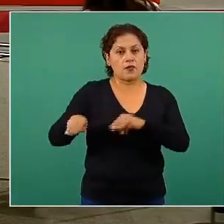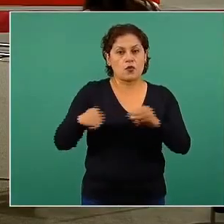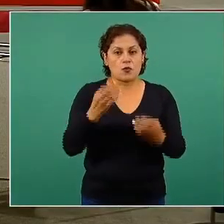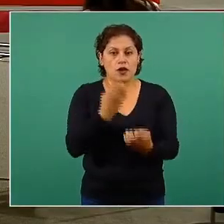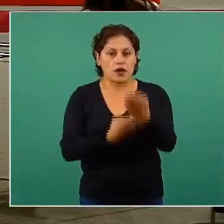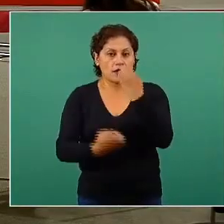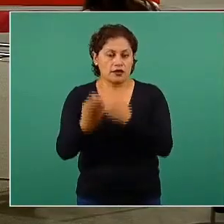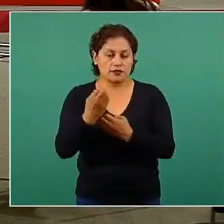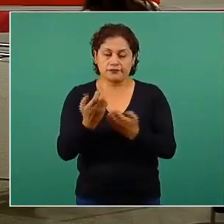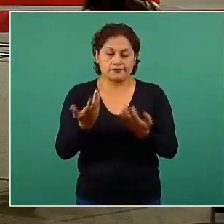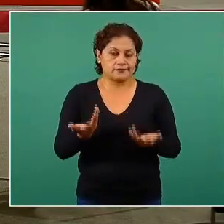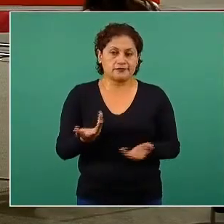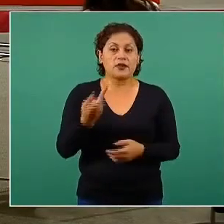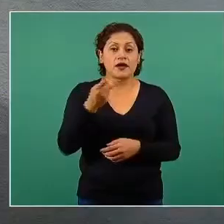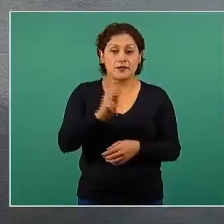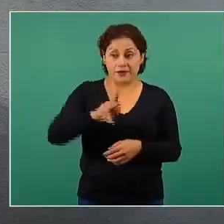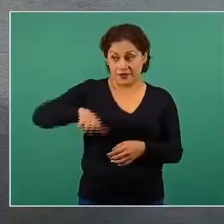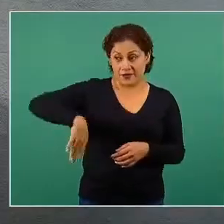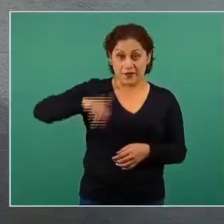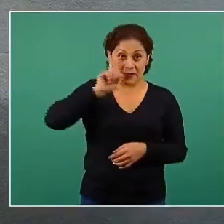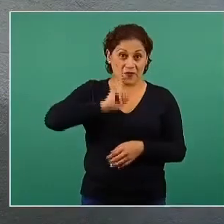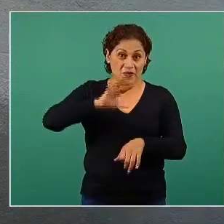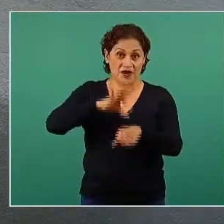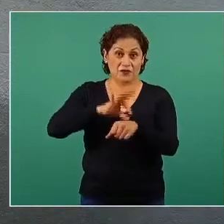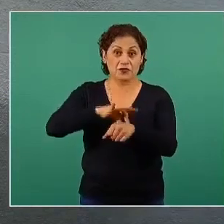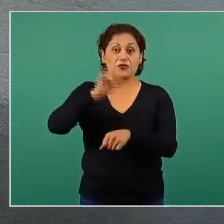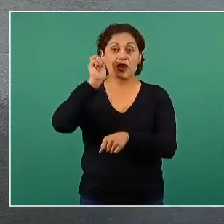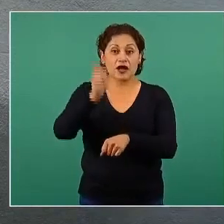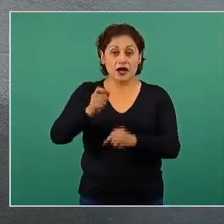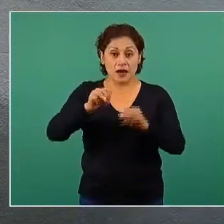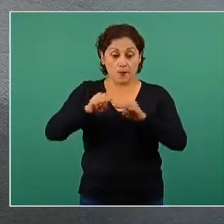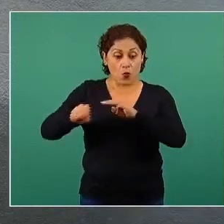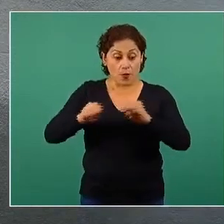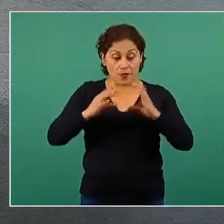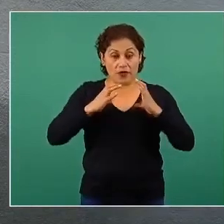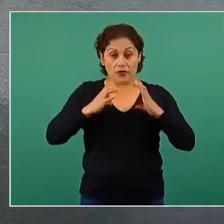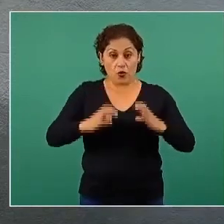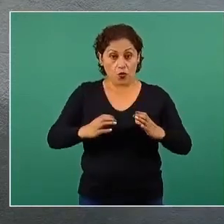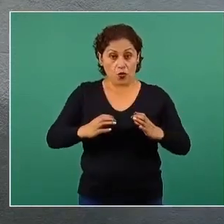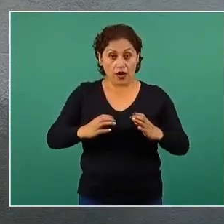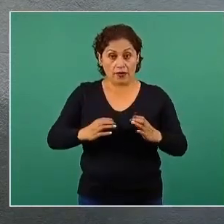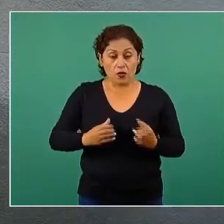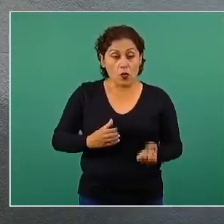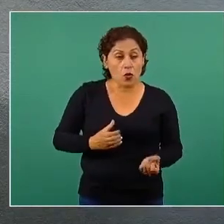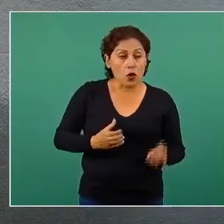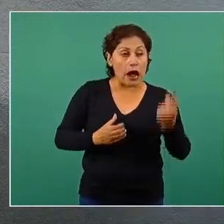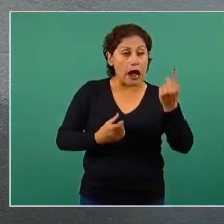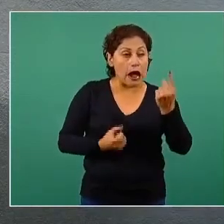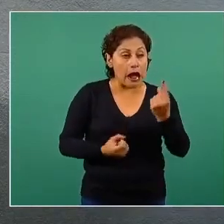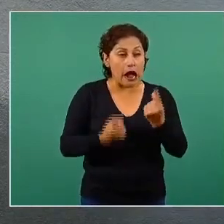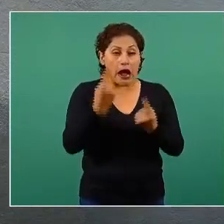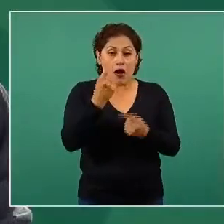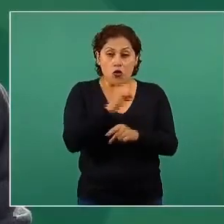como ya dice la doctora Jauregui, cualquier actividad física es mejor que no actividad física, cualquier